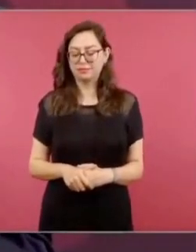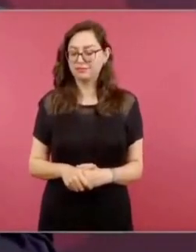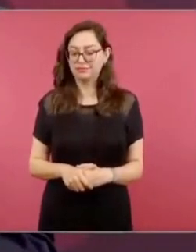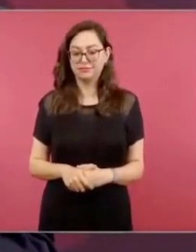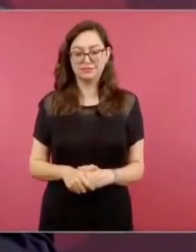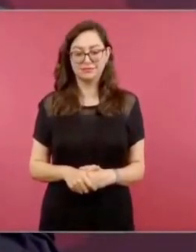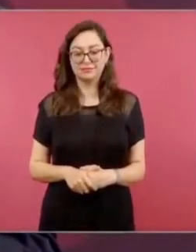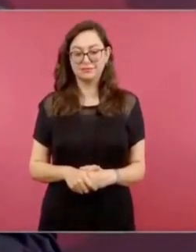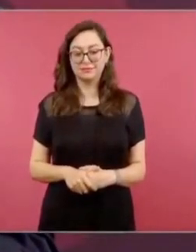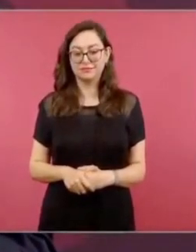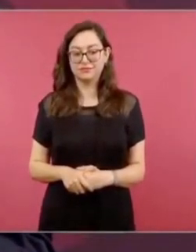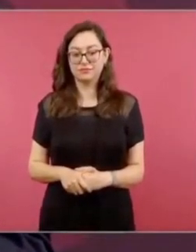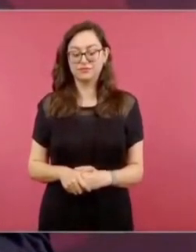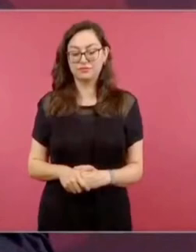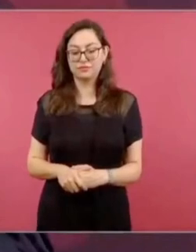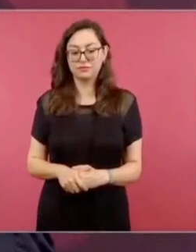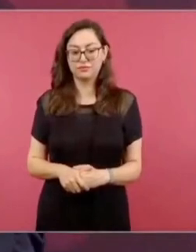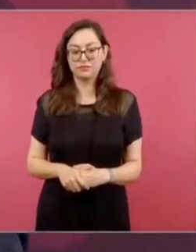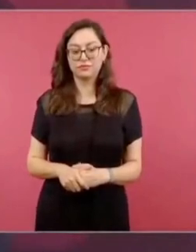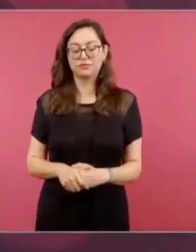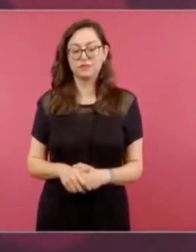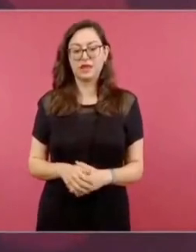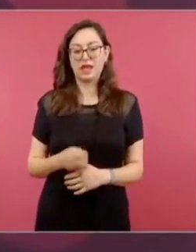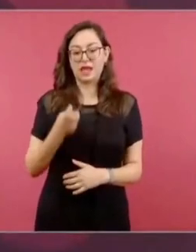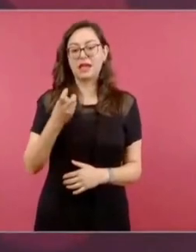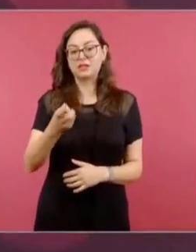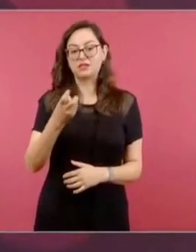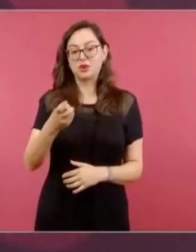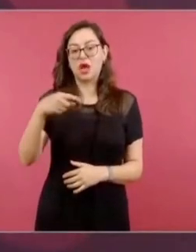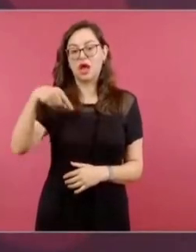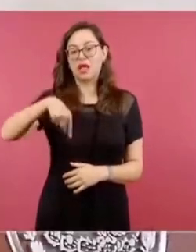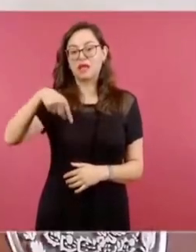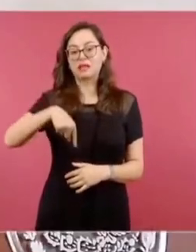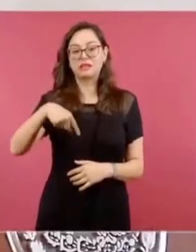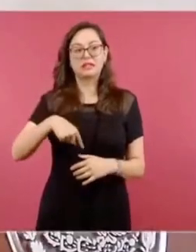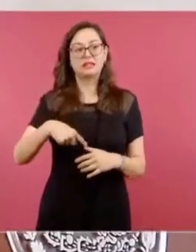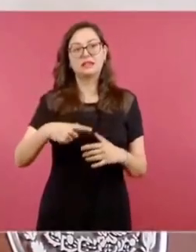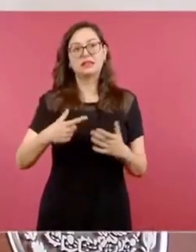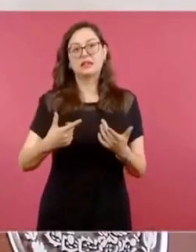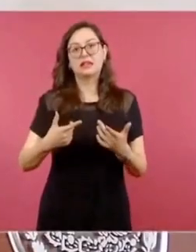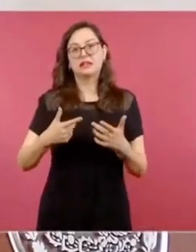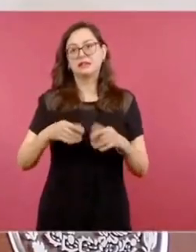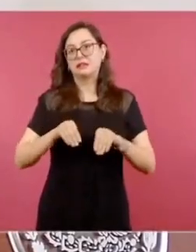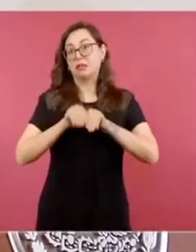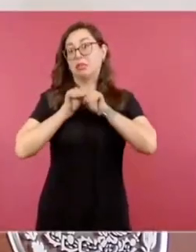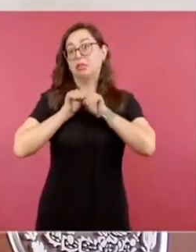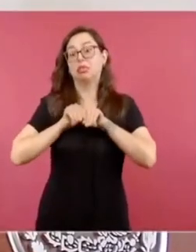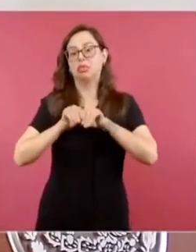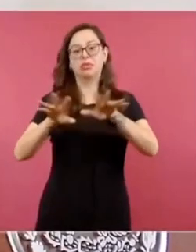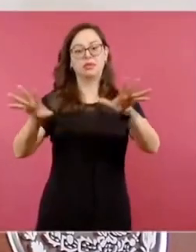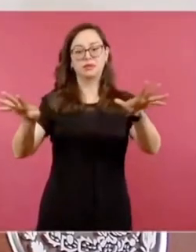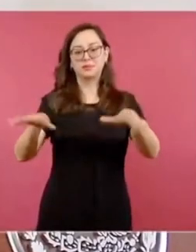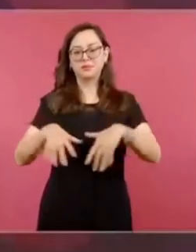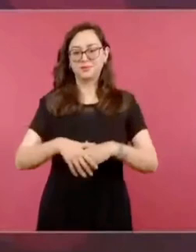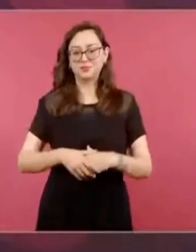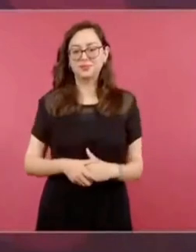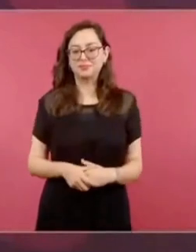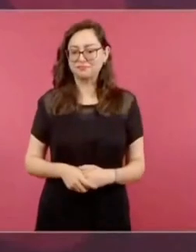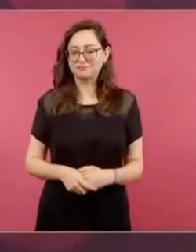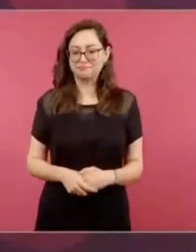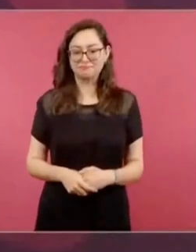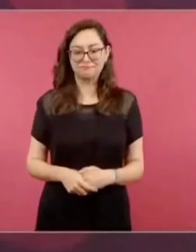Lo cierto es que en México, en algunos lugares